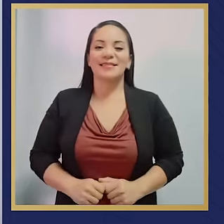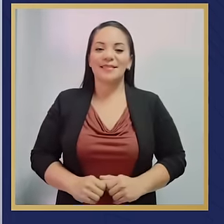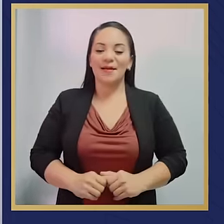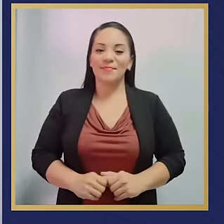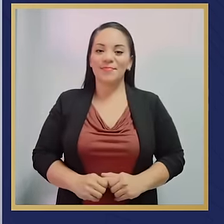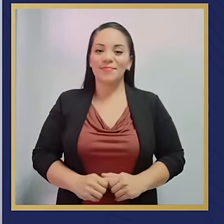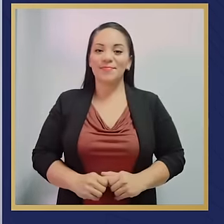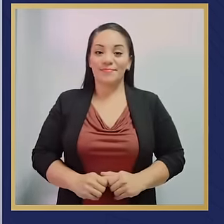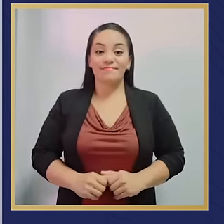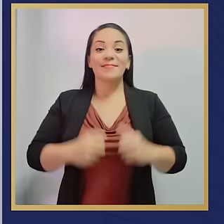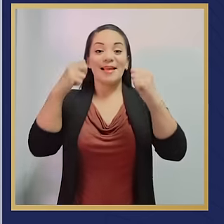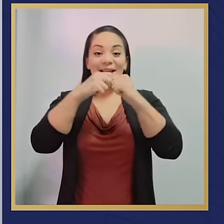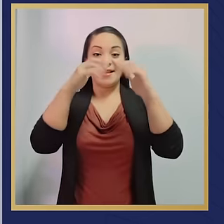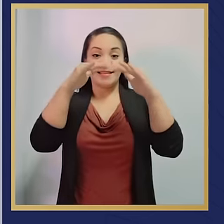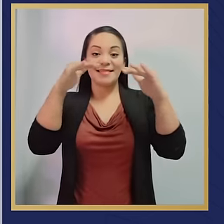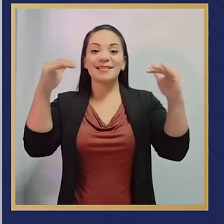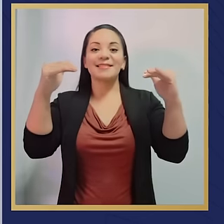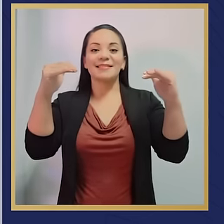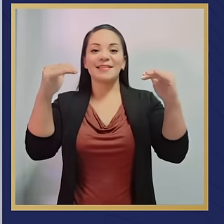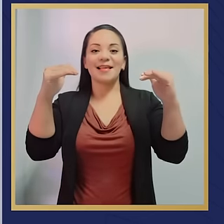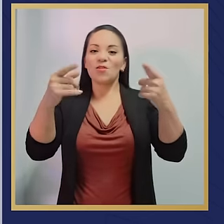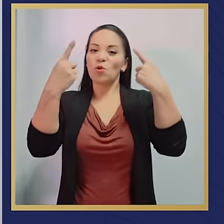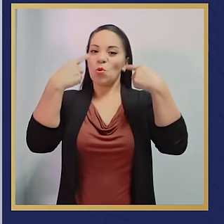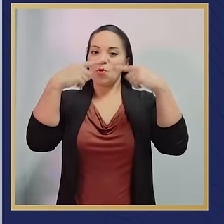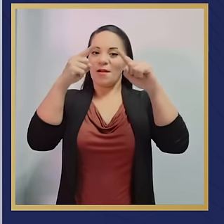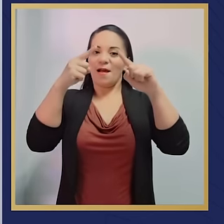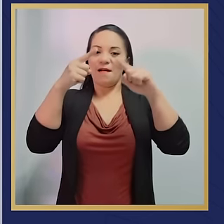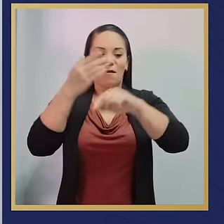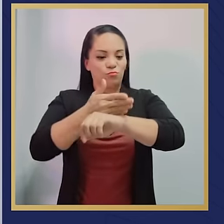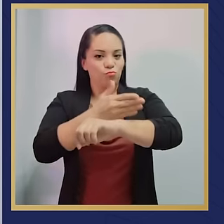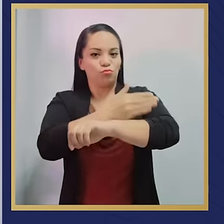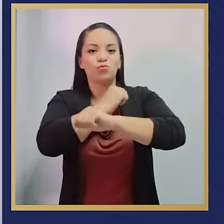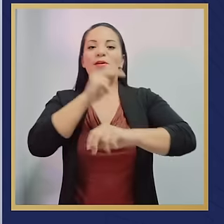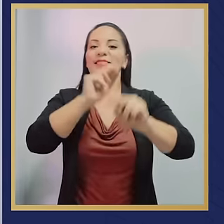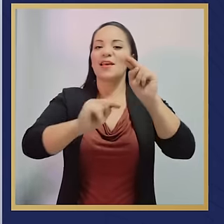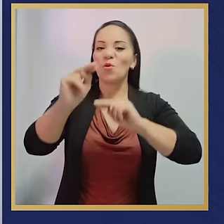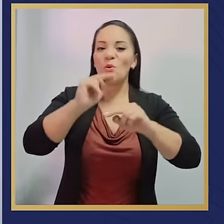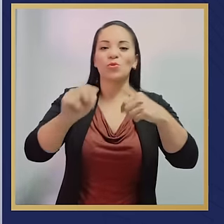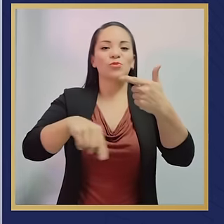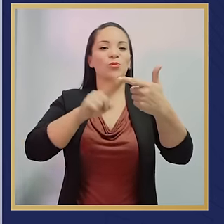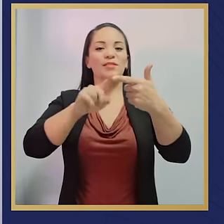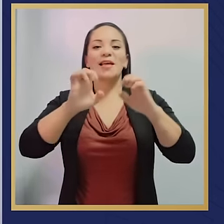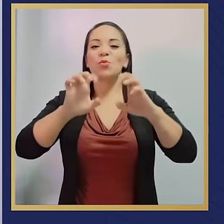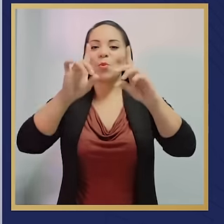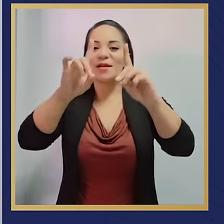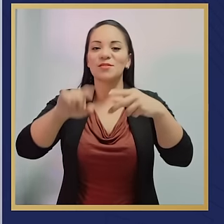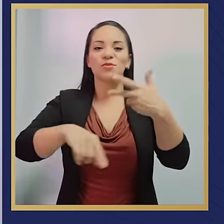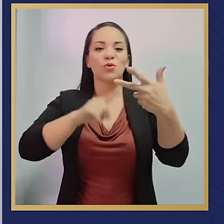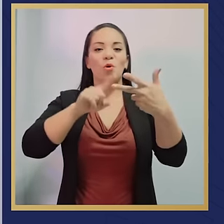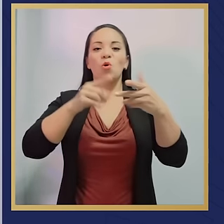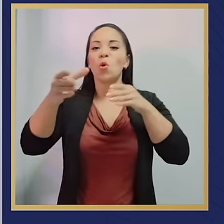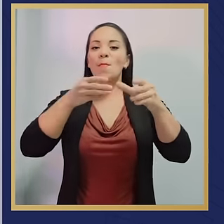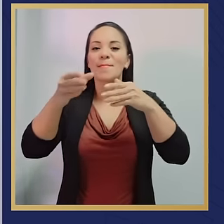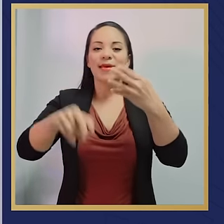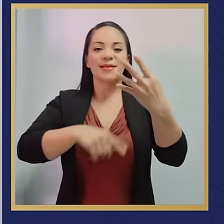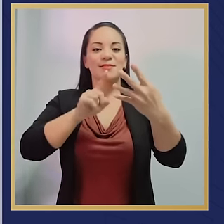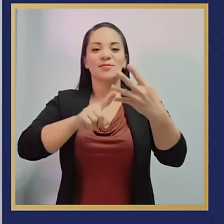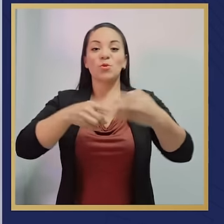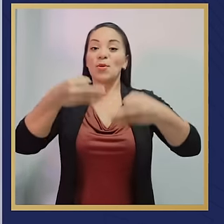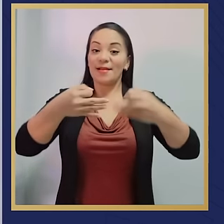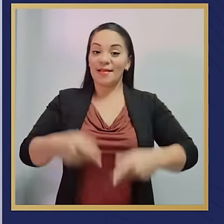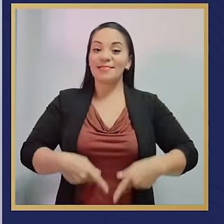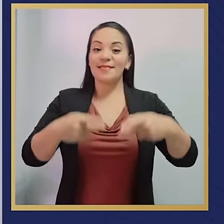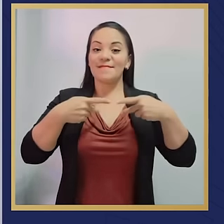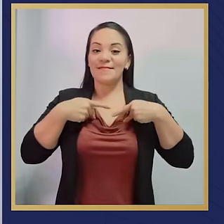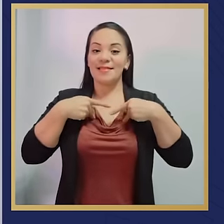con la electricidad prosperaban los negocios, la educación, el comercio y la calidad de